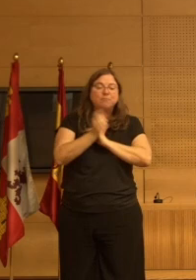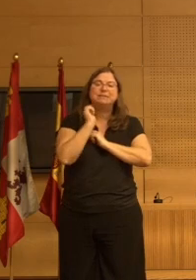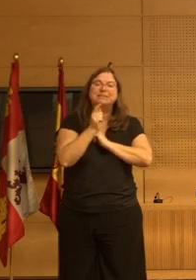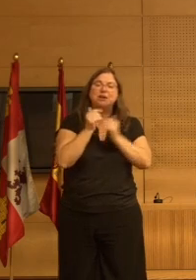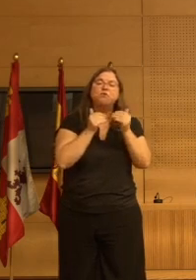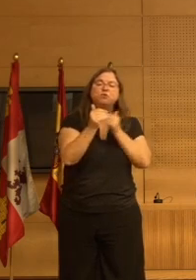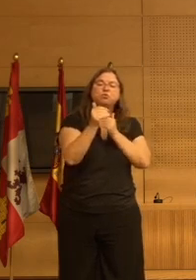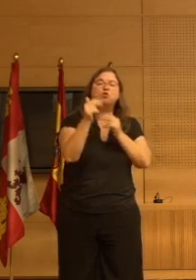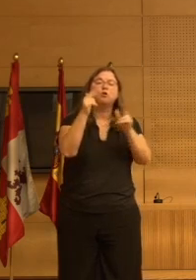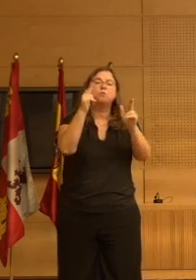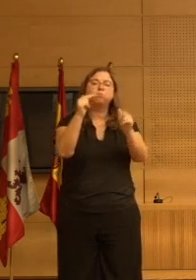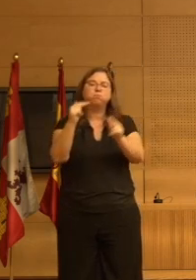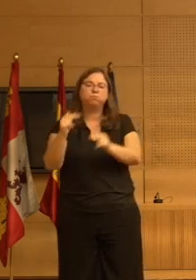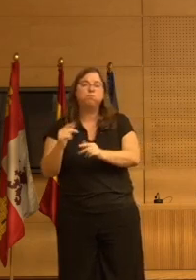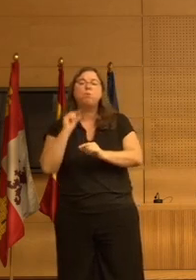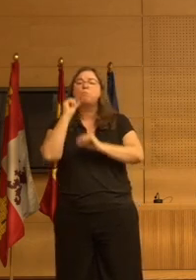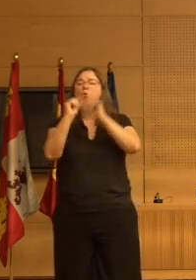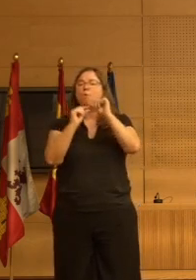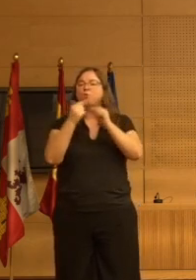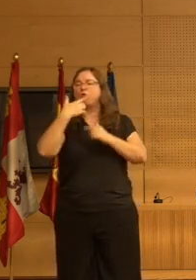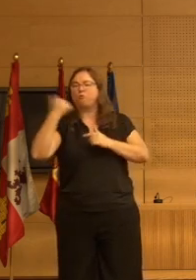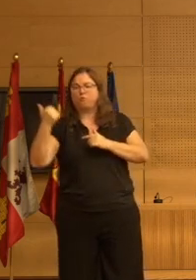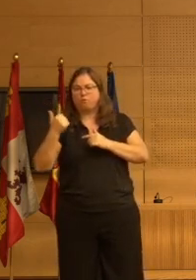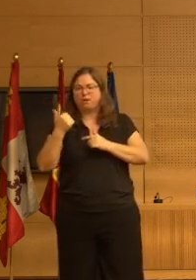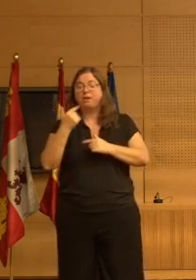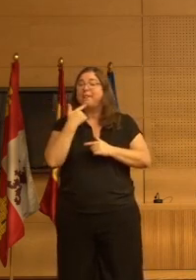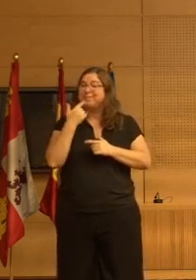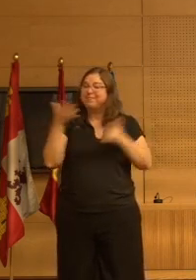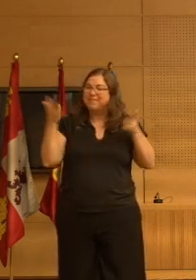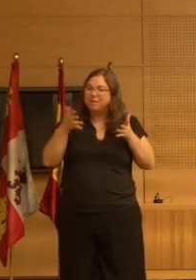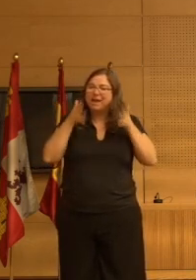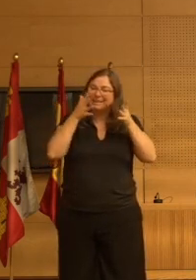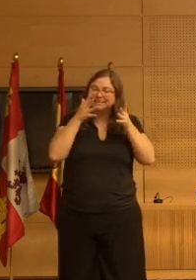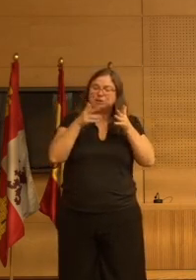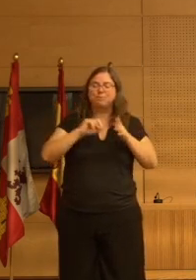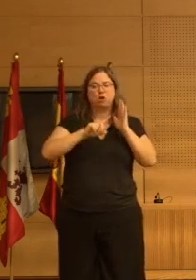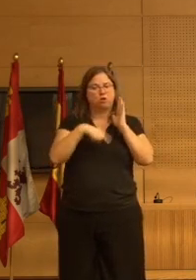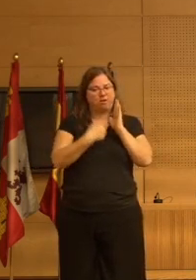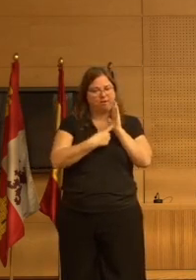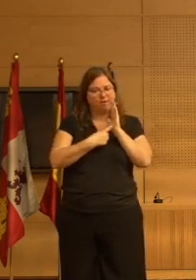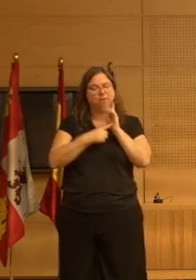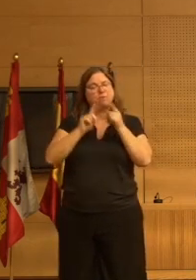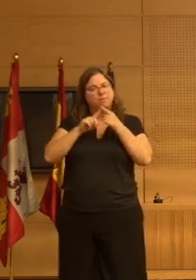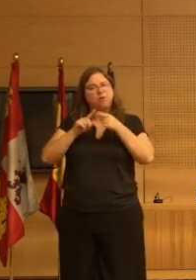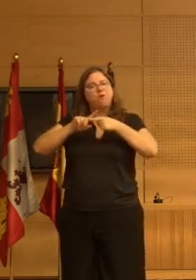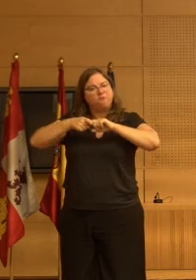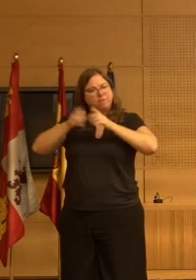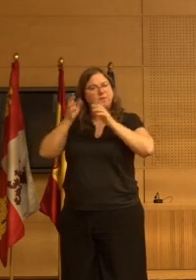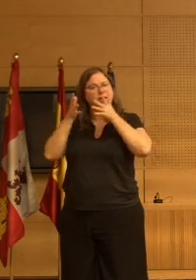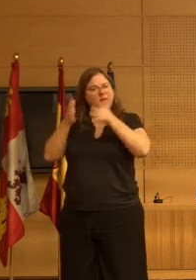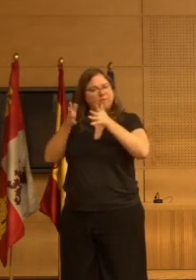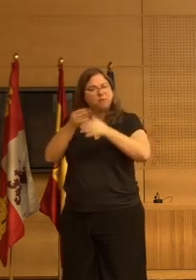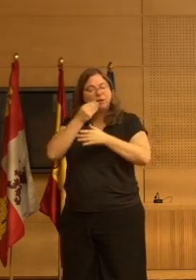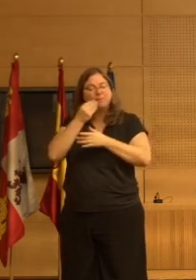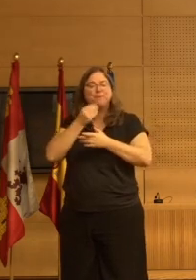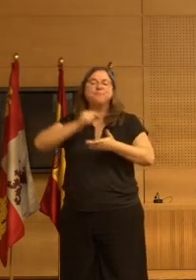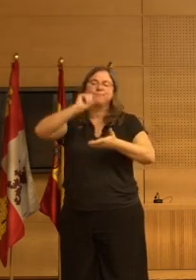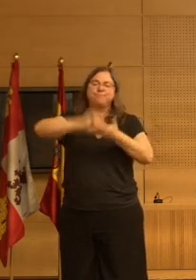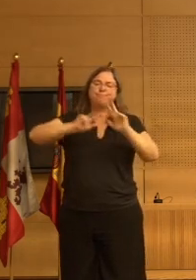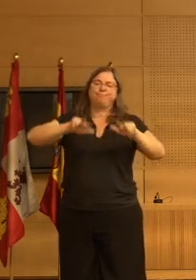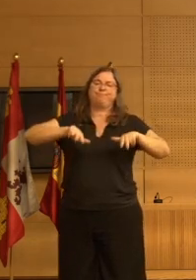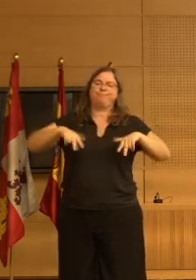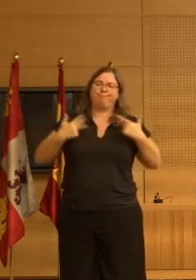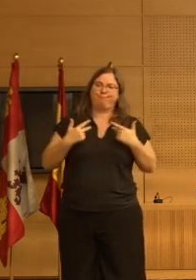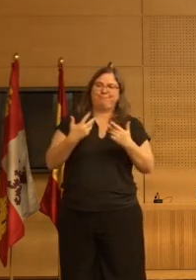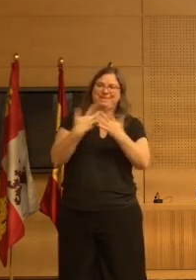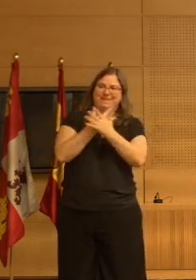hoy en mi charla no voy a entrar lógicamente ofrecen asesoramiento legal información a familiares tutores sobre consentimiento informado dispensación